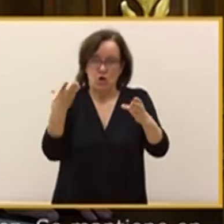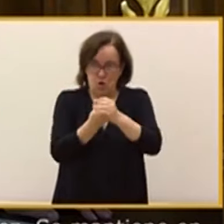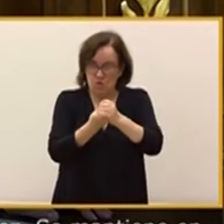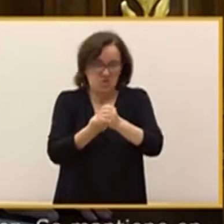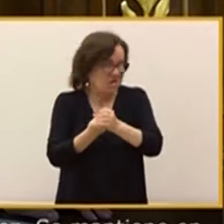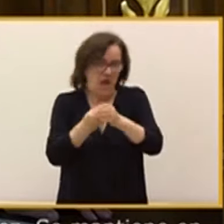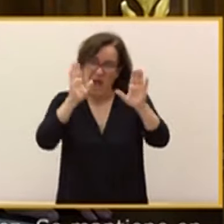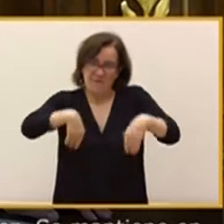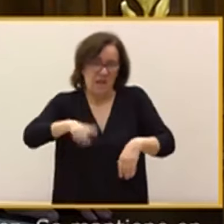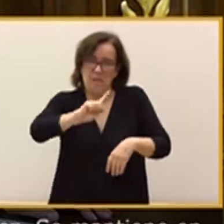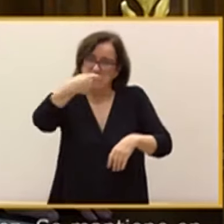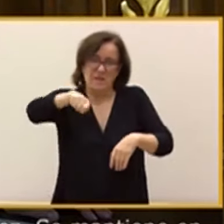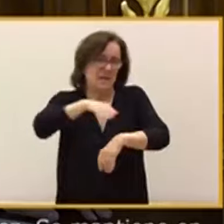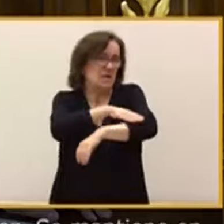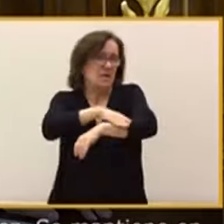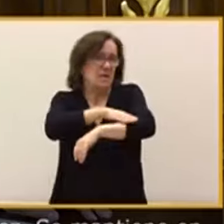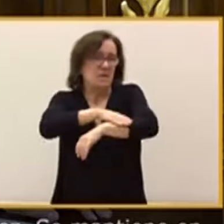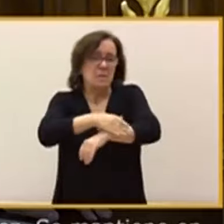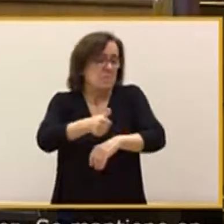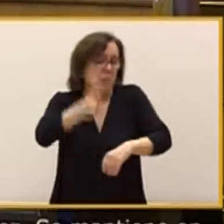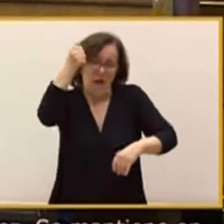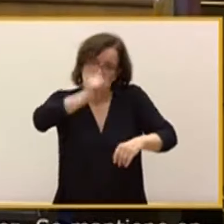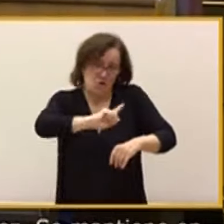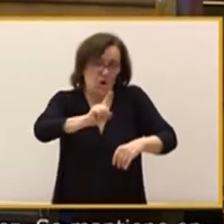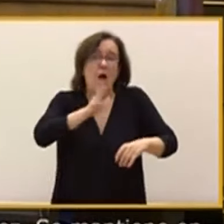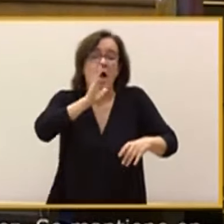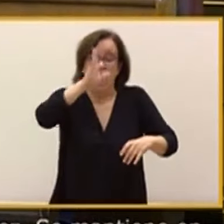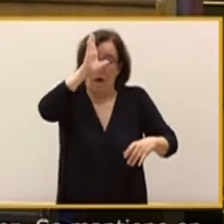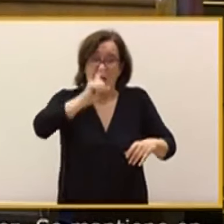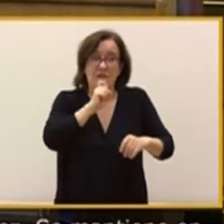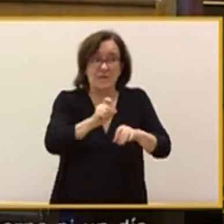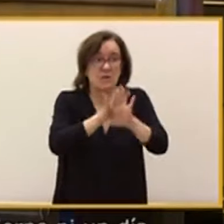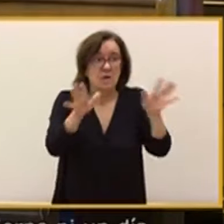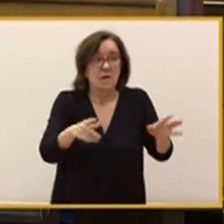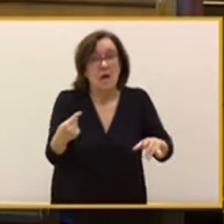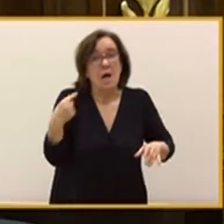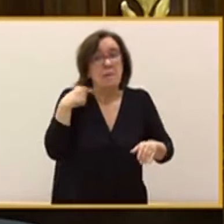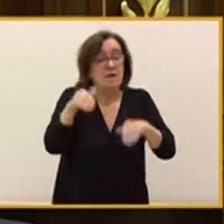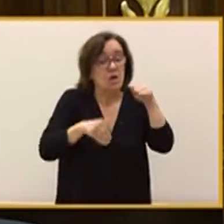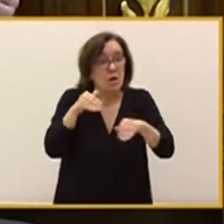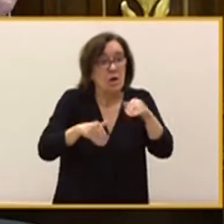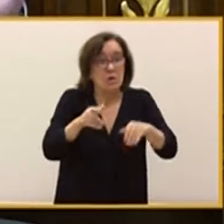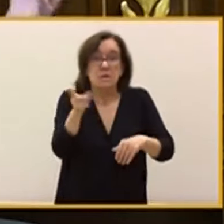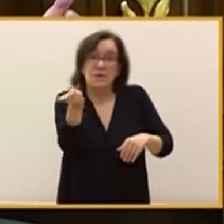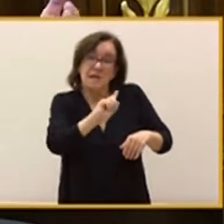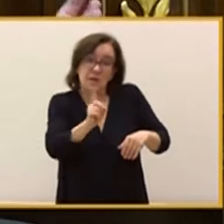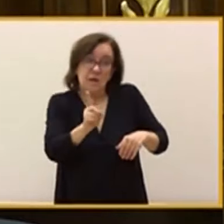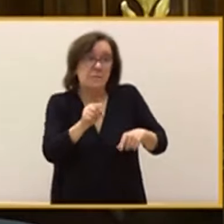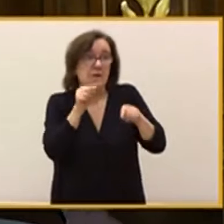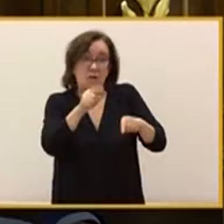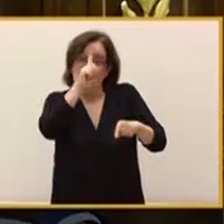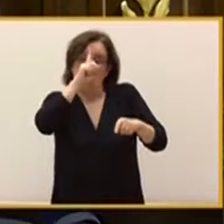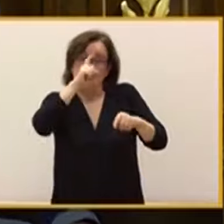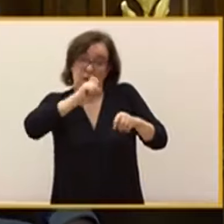no va a ser presidente del gobierno ni un día más. Por cierto, le aclaro que usted ha perdido las elecciones, porque tampoco ni eso se